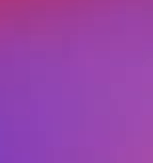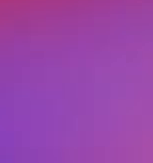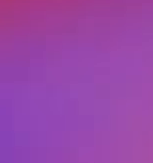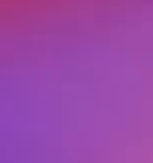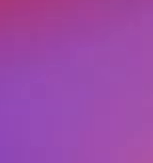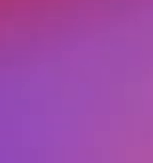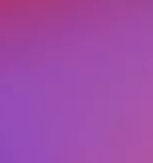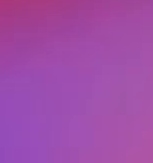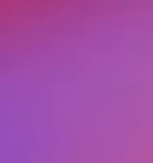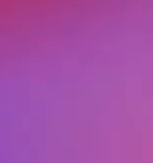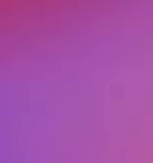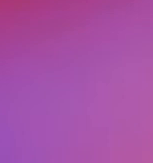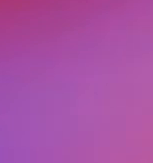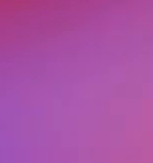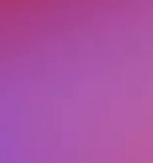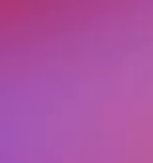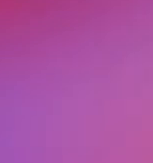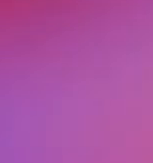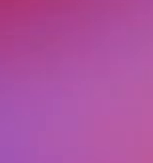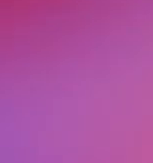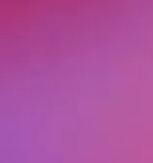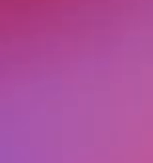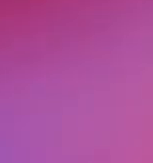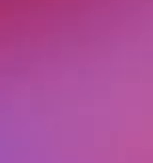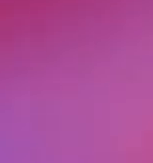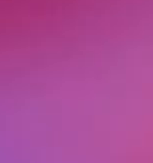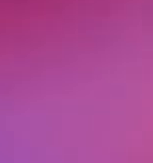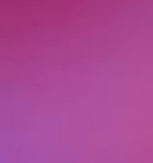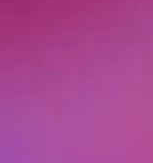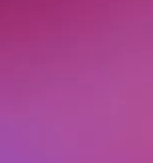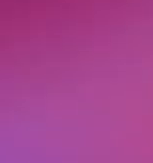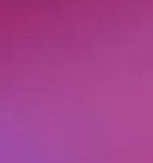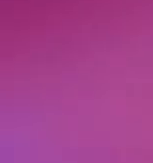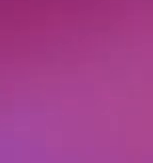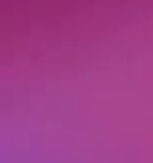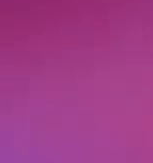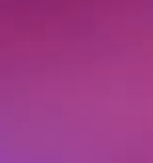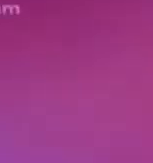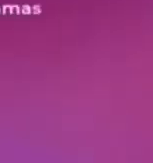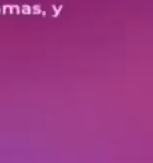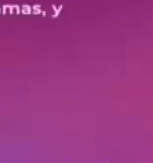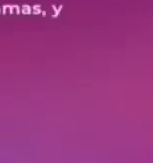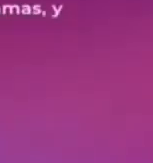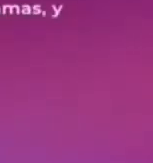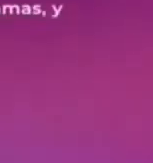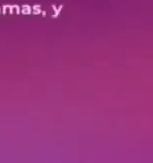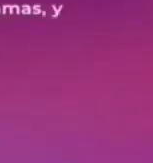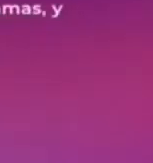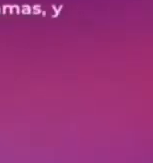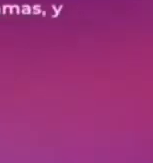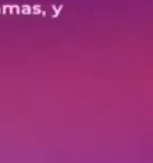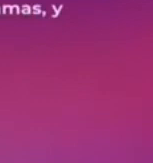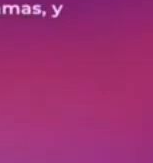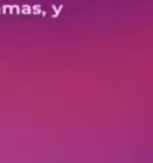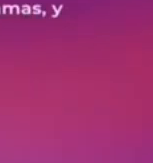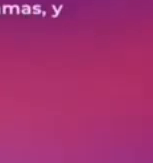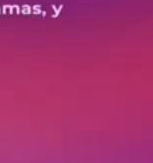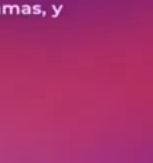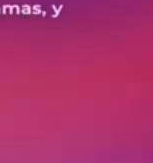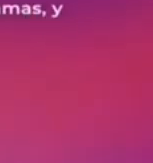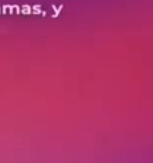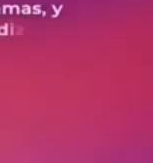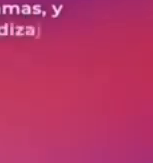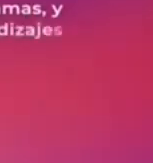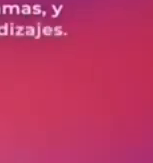¡Hasta www.gob.mx En donde podrás ver nuevamente los videos de los programas y además encontrarás actividades